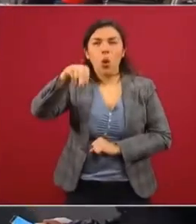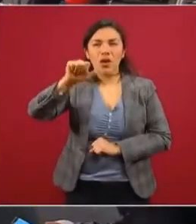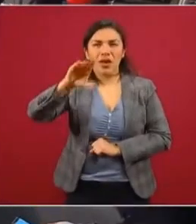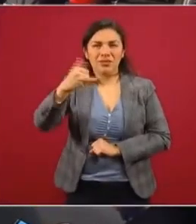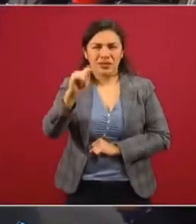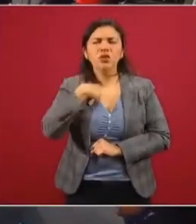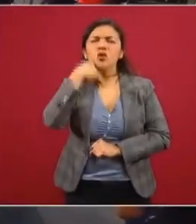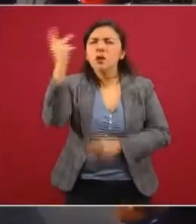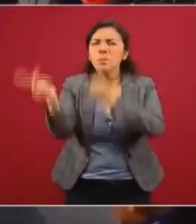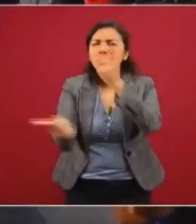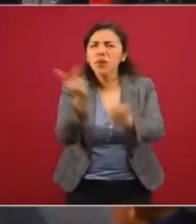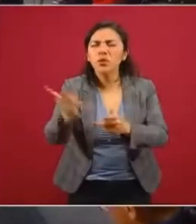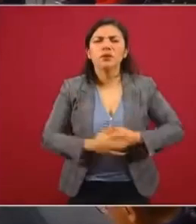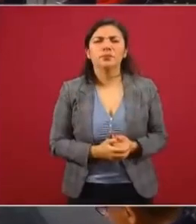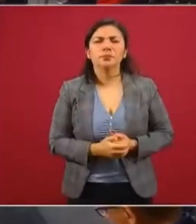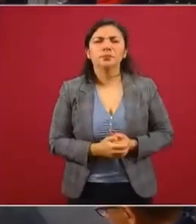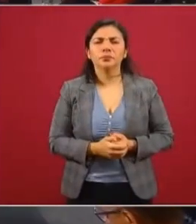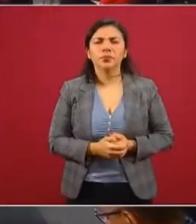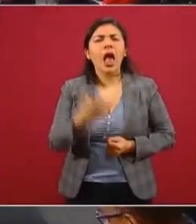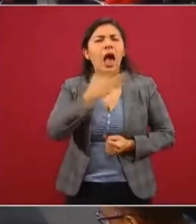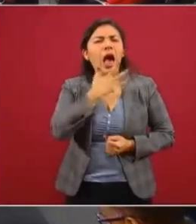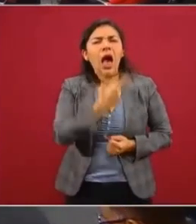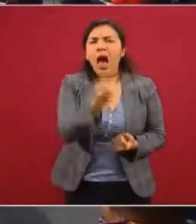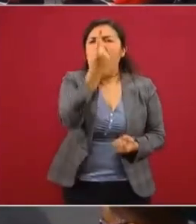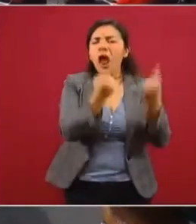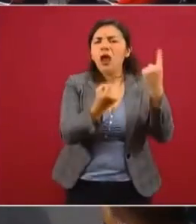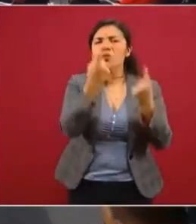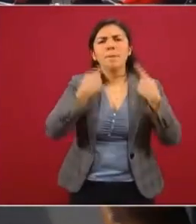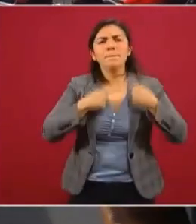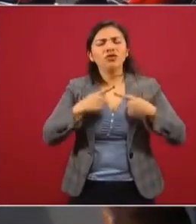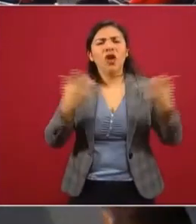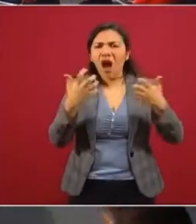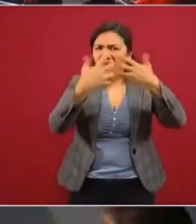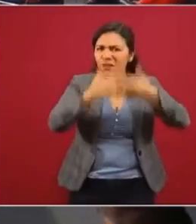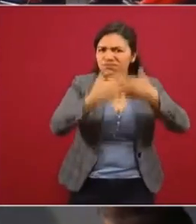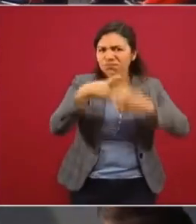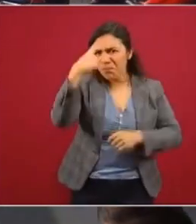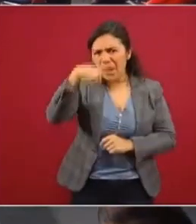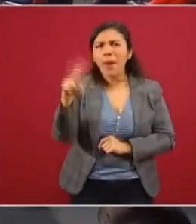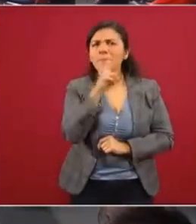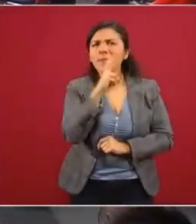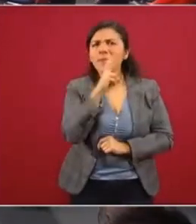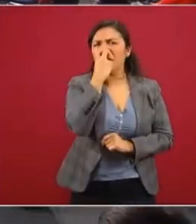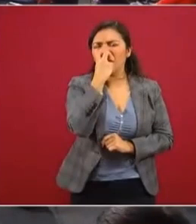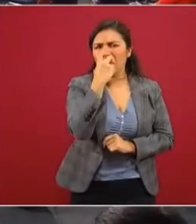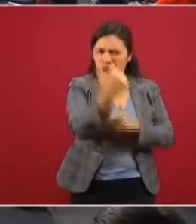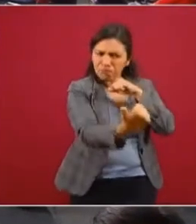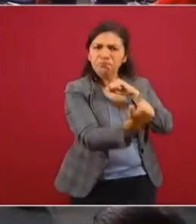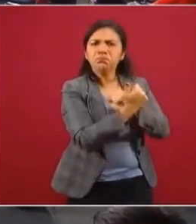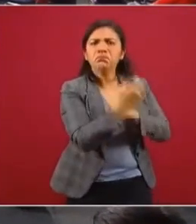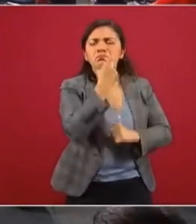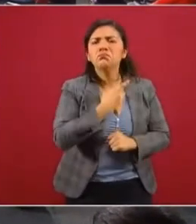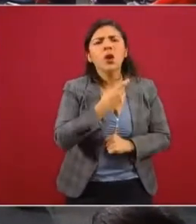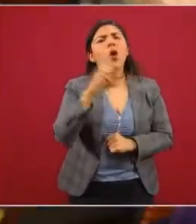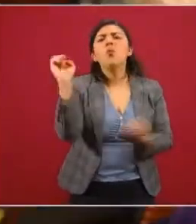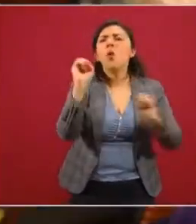Hay fabricantes de ventiladores que se han acercado a nosotros para informarnos que no les han entregado los permisos de